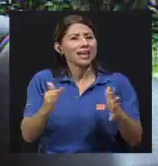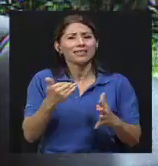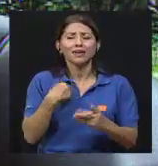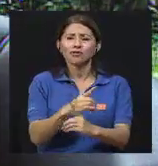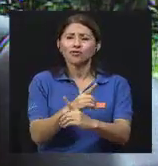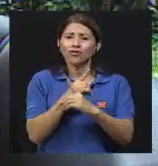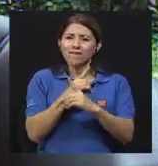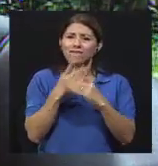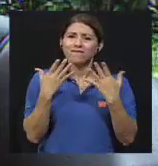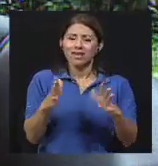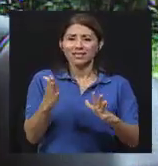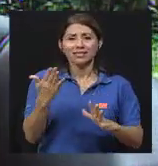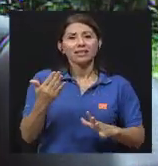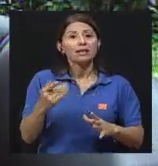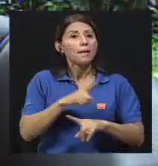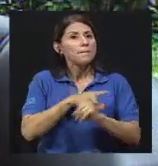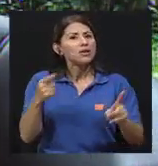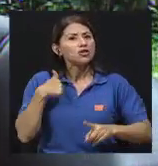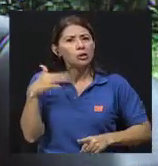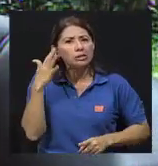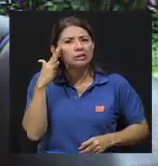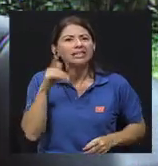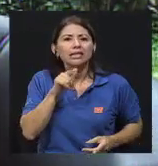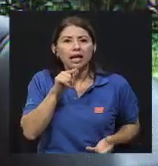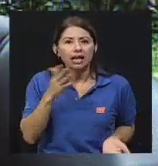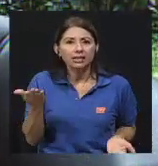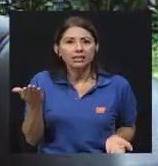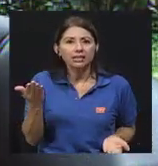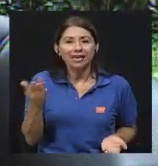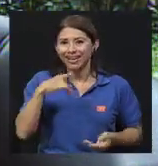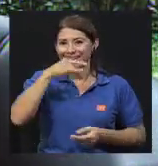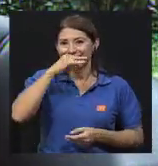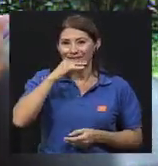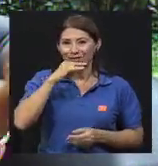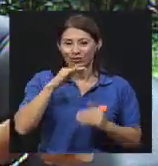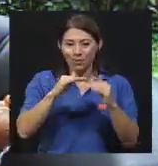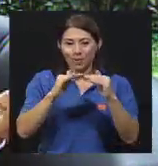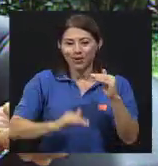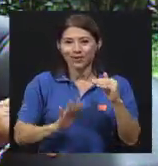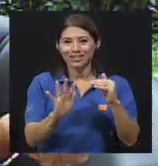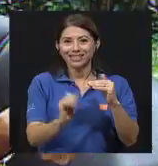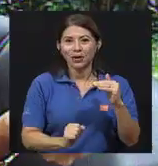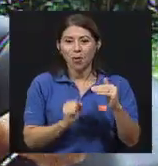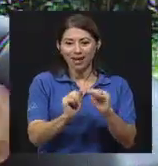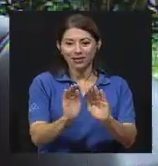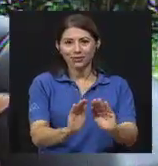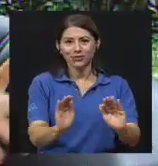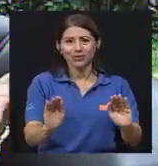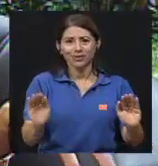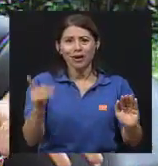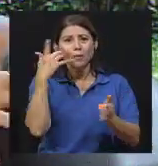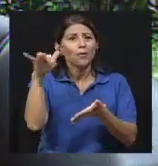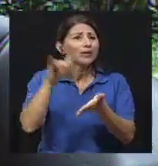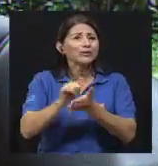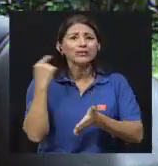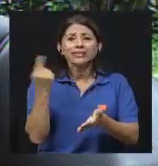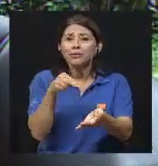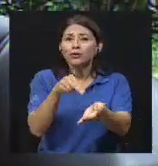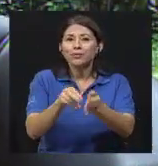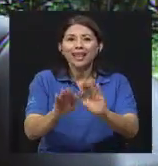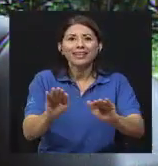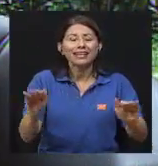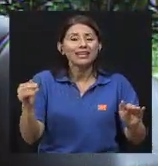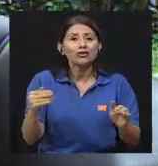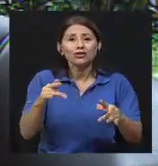microorganismos. ¿Quiénes me preocupan? Me preocupan los niños menores de 5 años. Por eso es que siempre hay tantísimas diarreas en un hospital de niños.